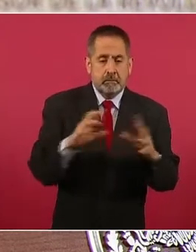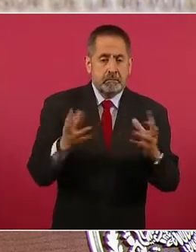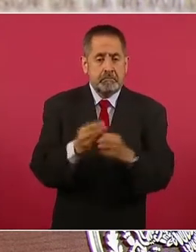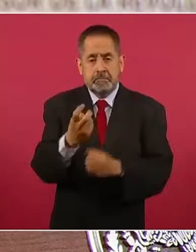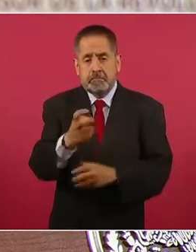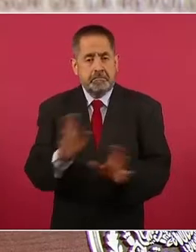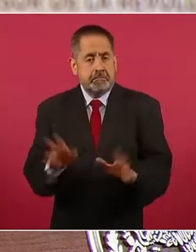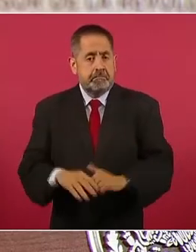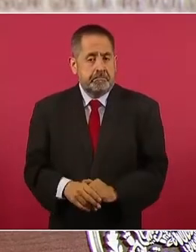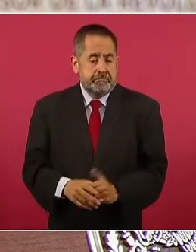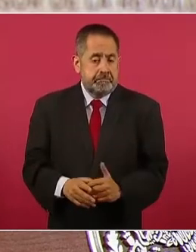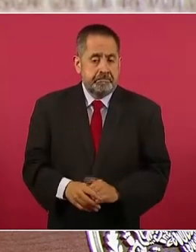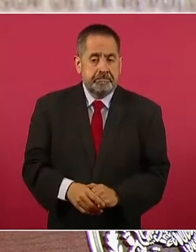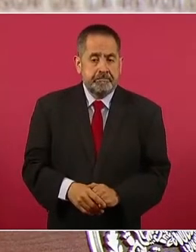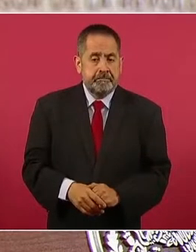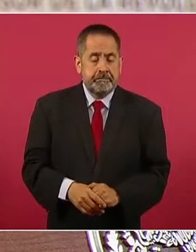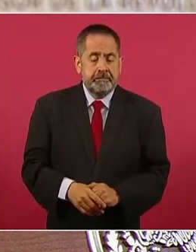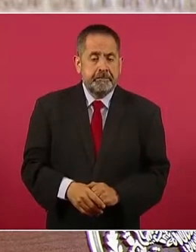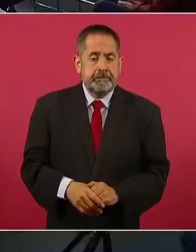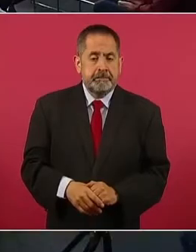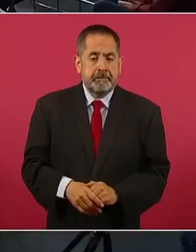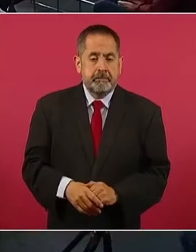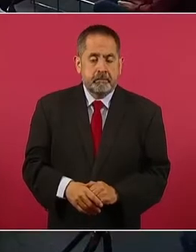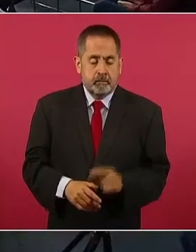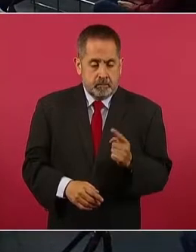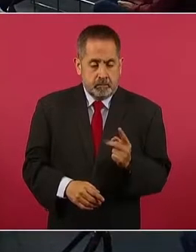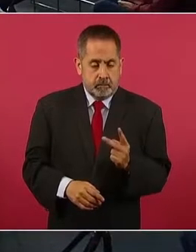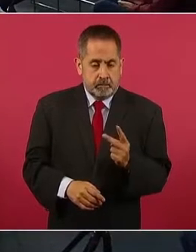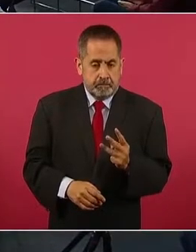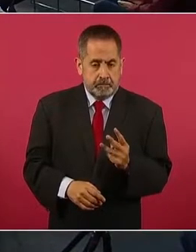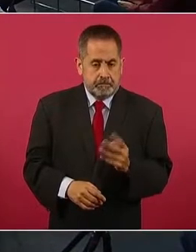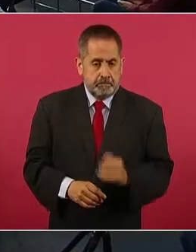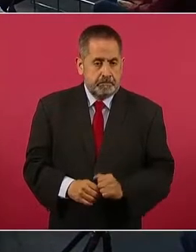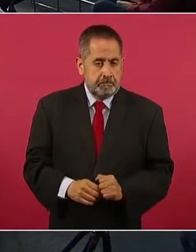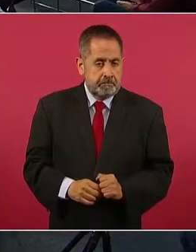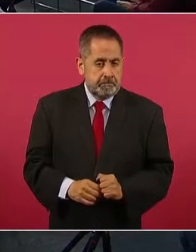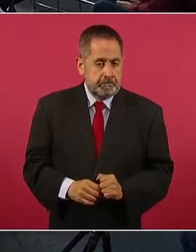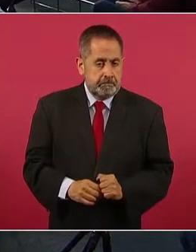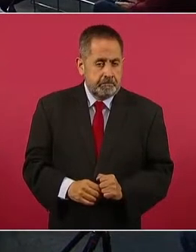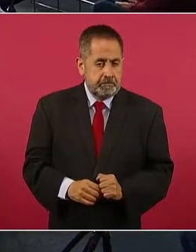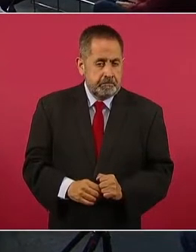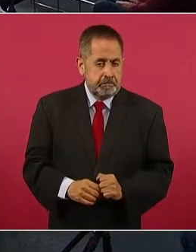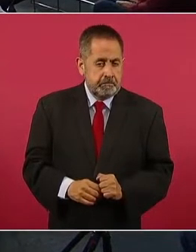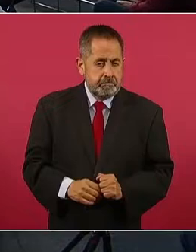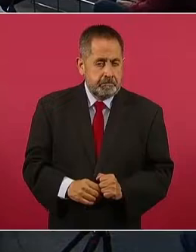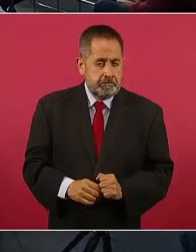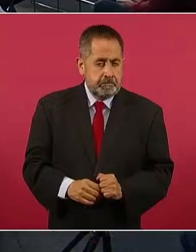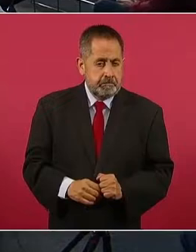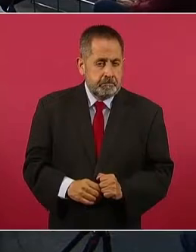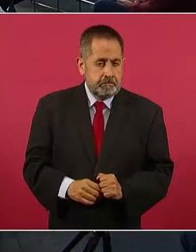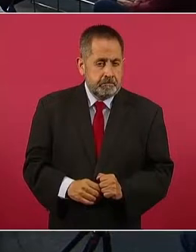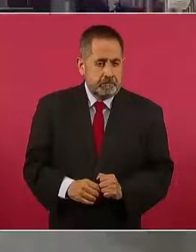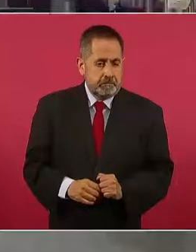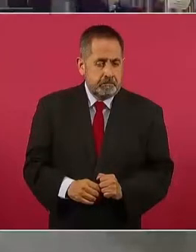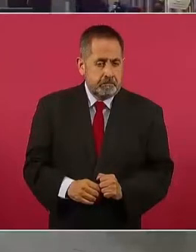uno, dos, tres, cuatro, cinco, seis, siete, ocho,